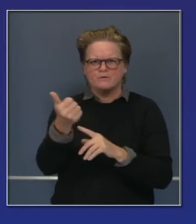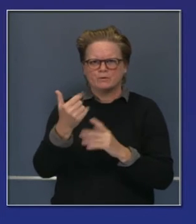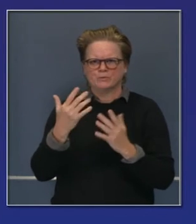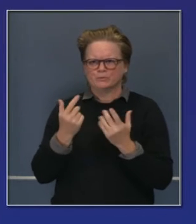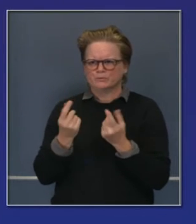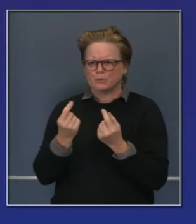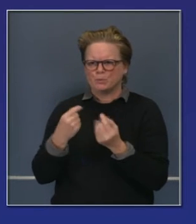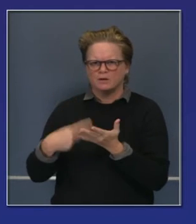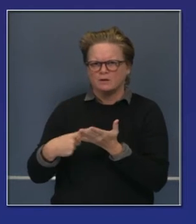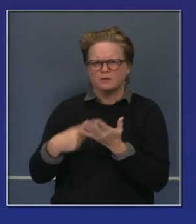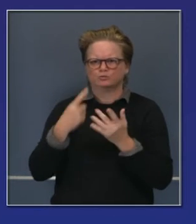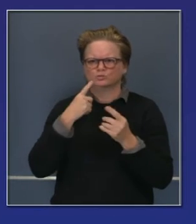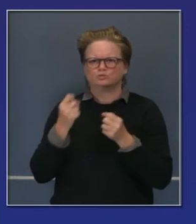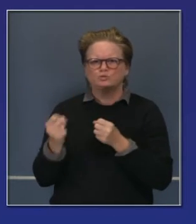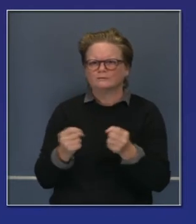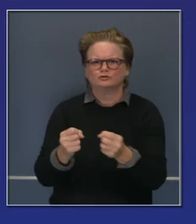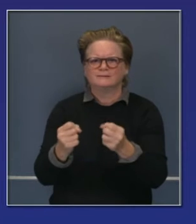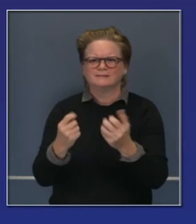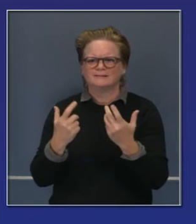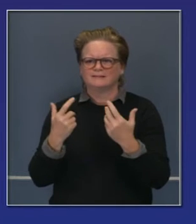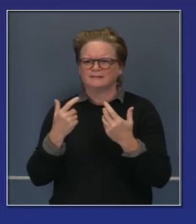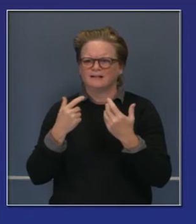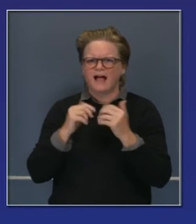de ahora en adelante.